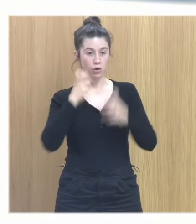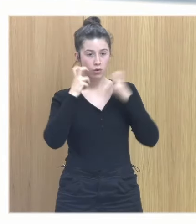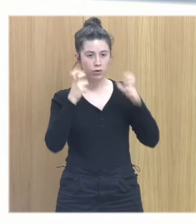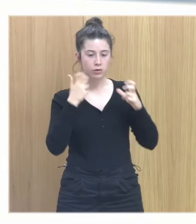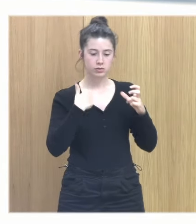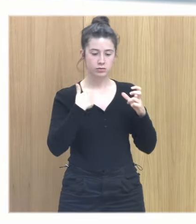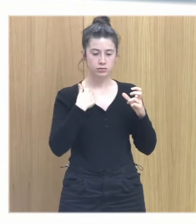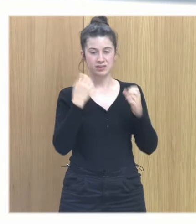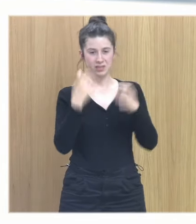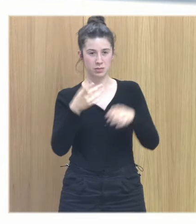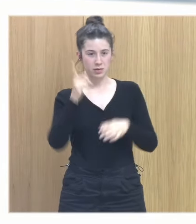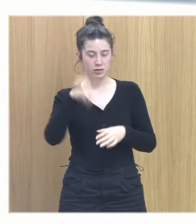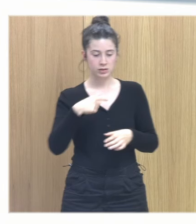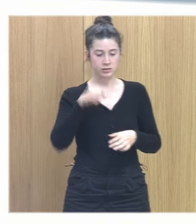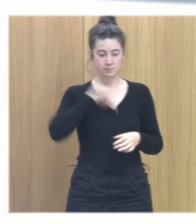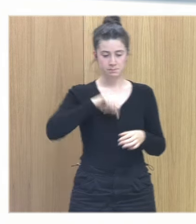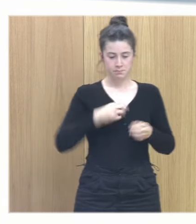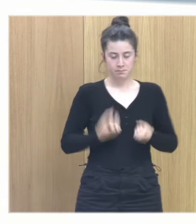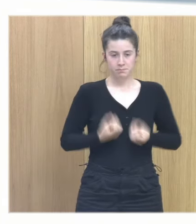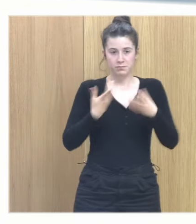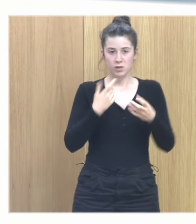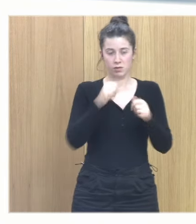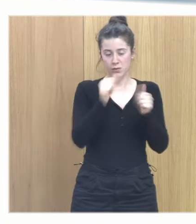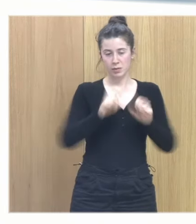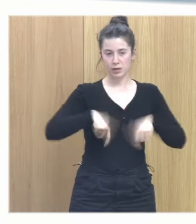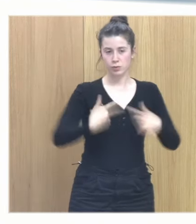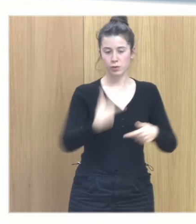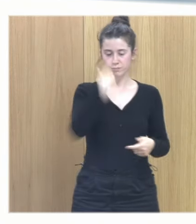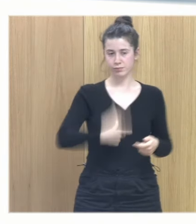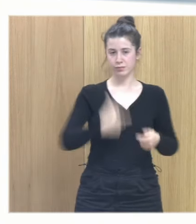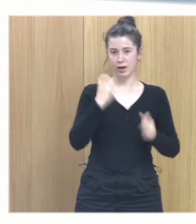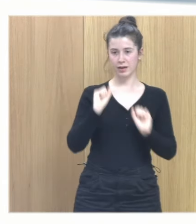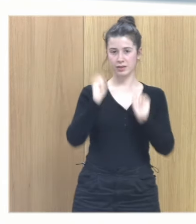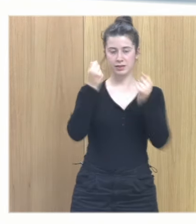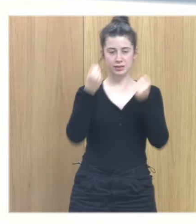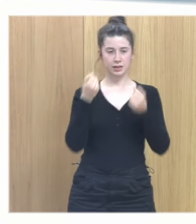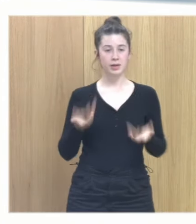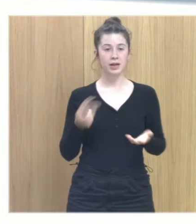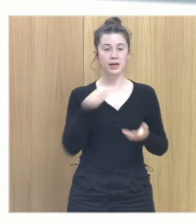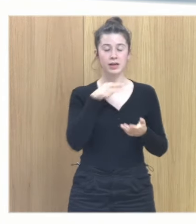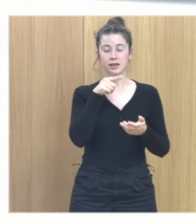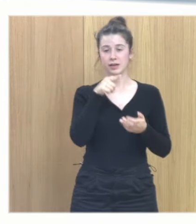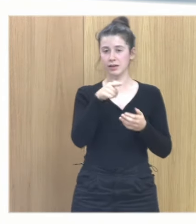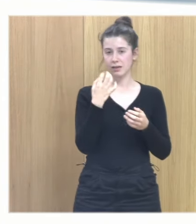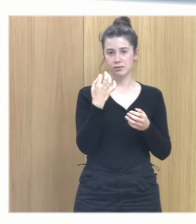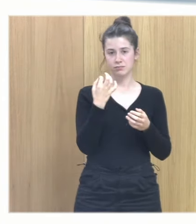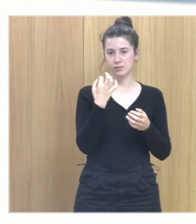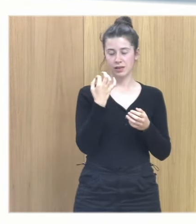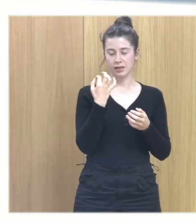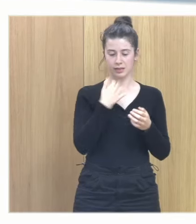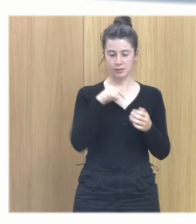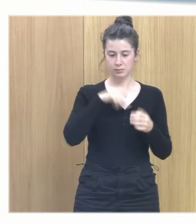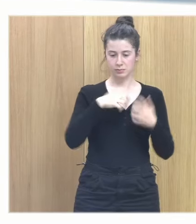sale de natura colocarse como salvador o como salvadora y esta es una de las revisiones que uno tiene que estar sistemáticamente haciendo en